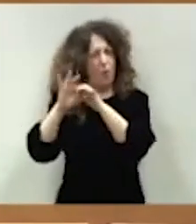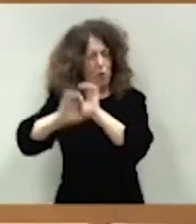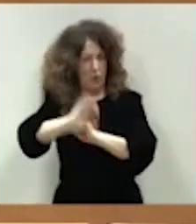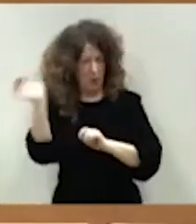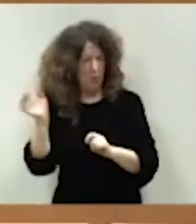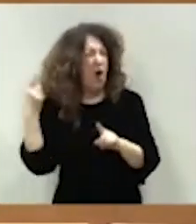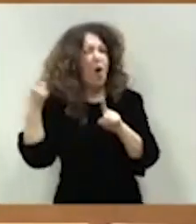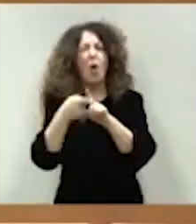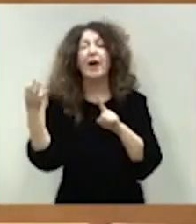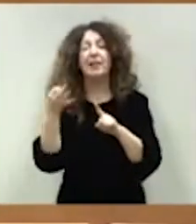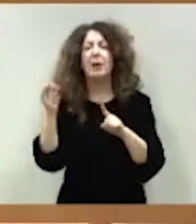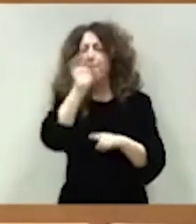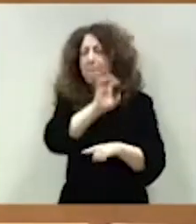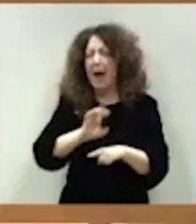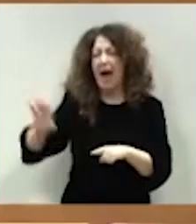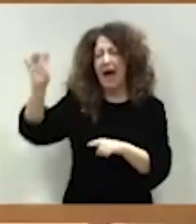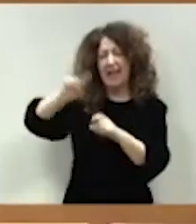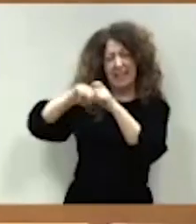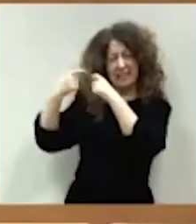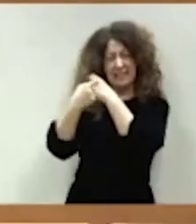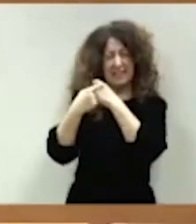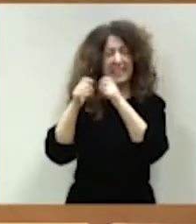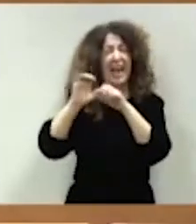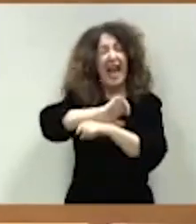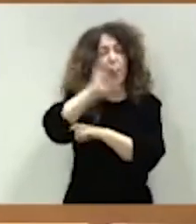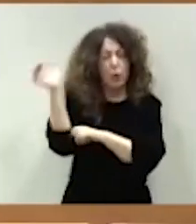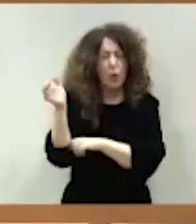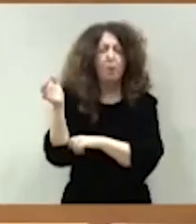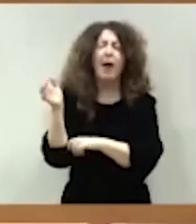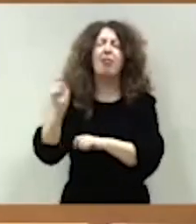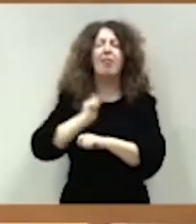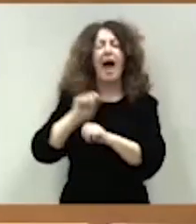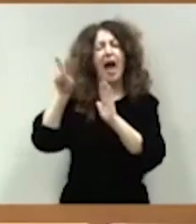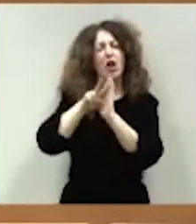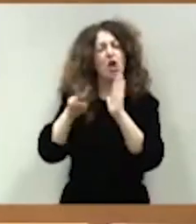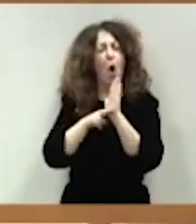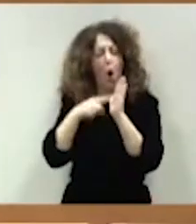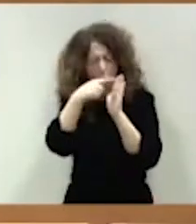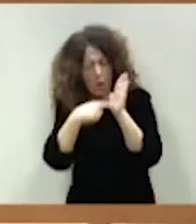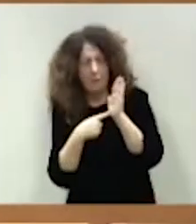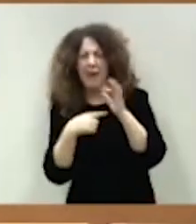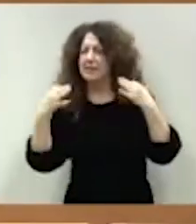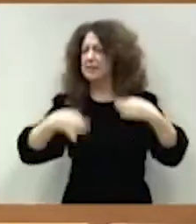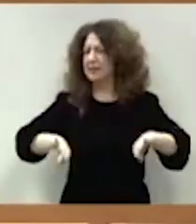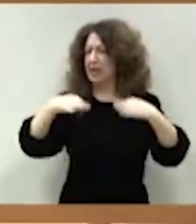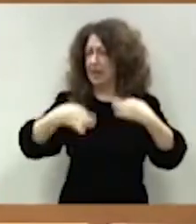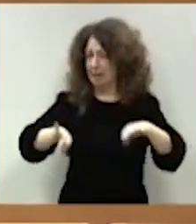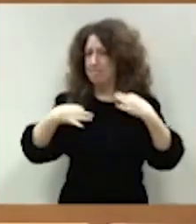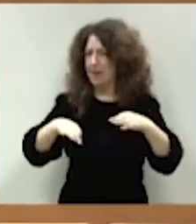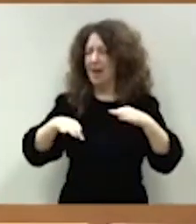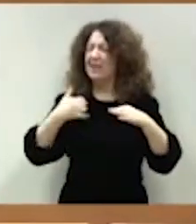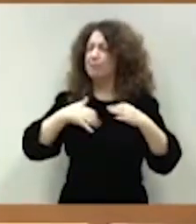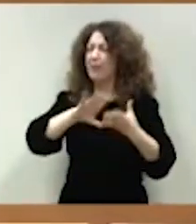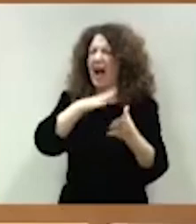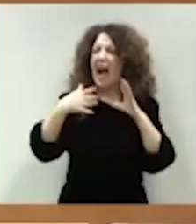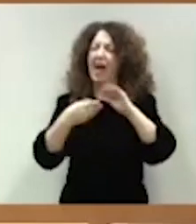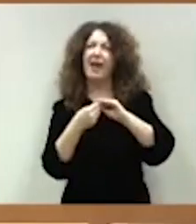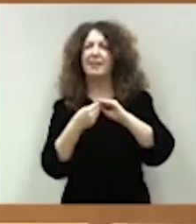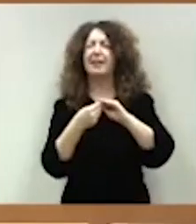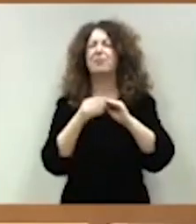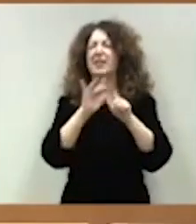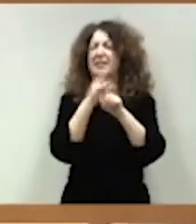miembros contemos con una regla, si me permiten, más simple, adaptadas a esa realidad post-pandemia, realistas,